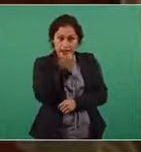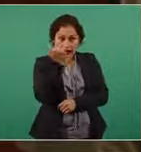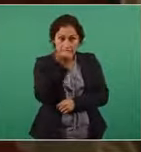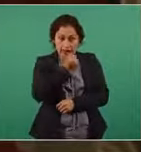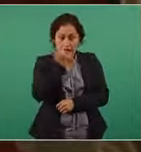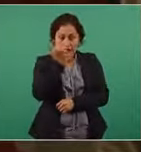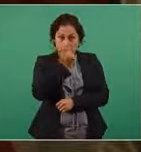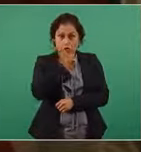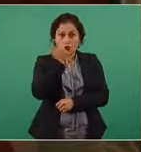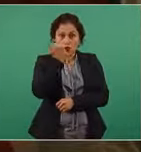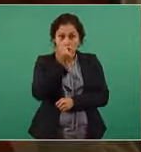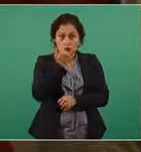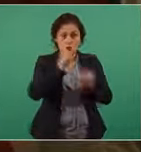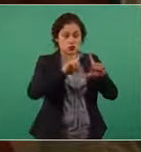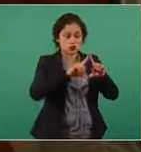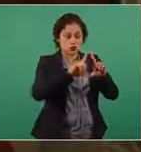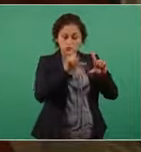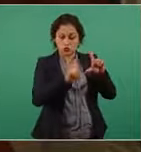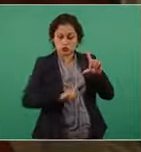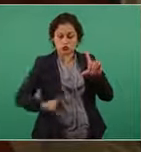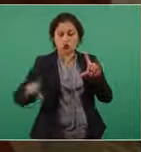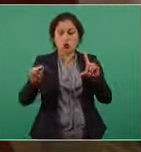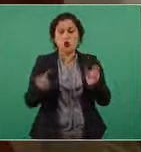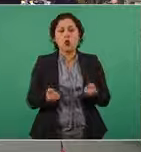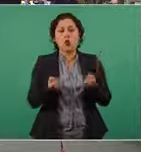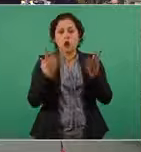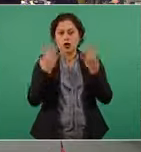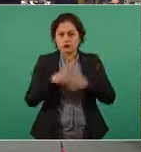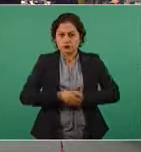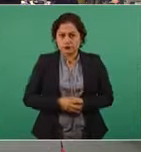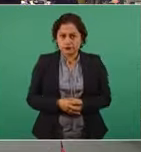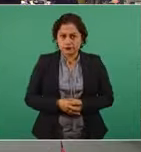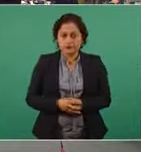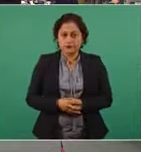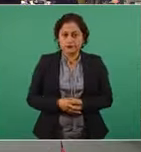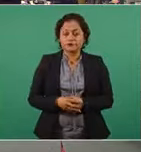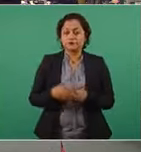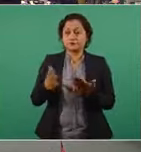estudiantes a nivel nacional. Bueno,